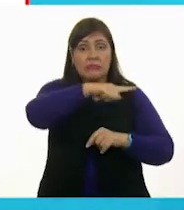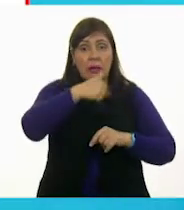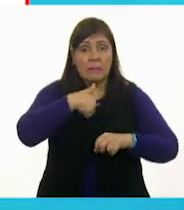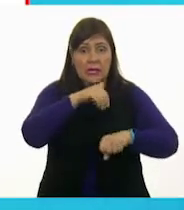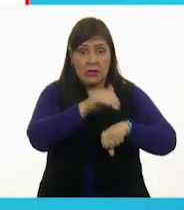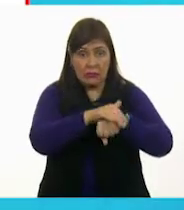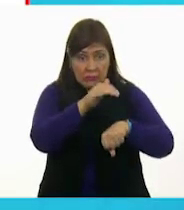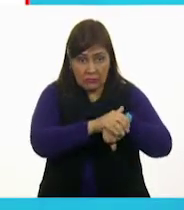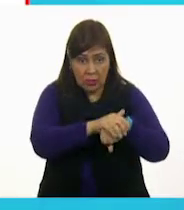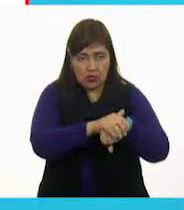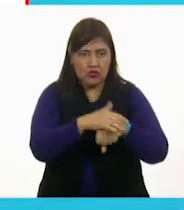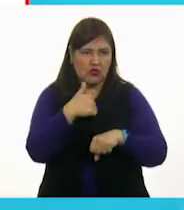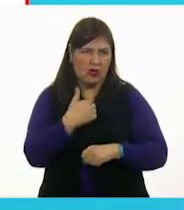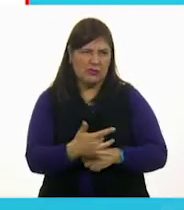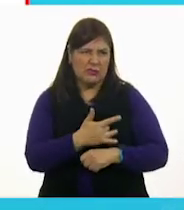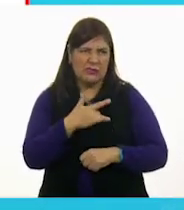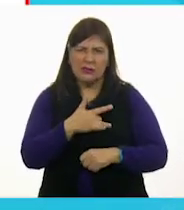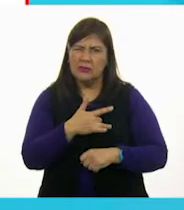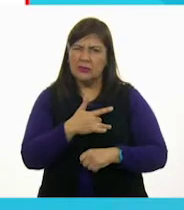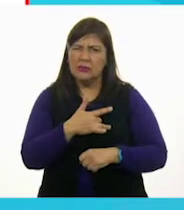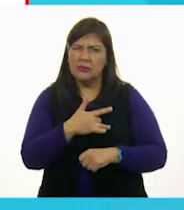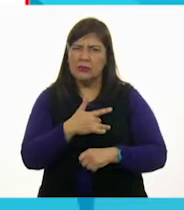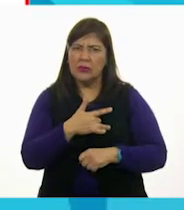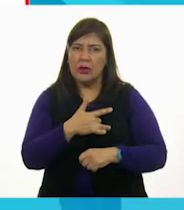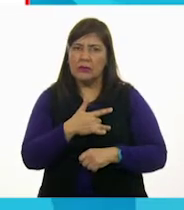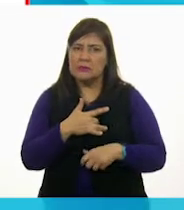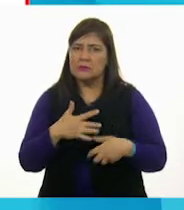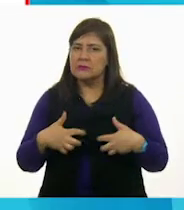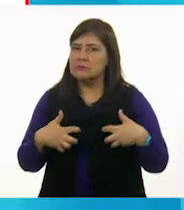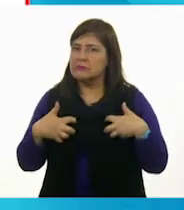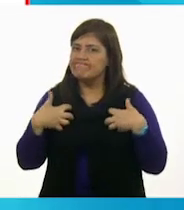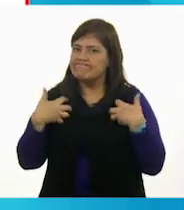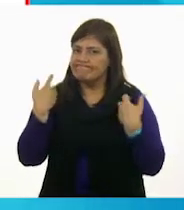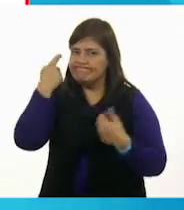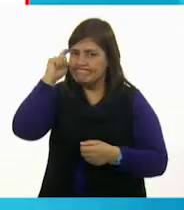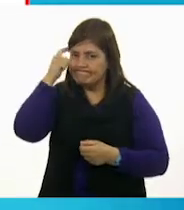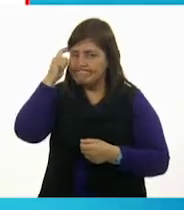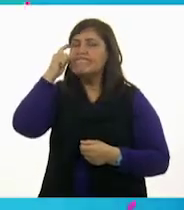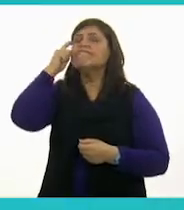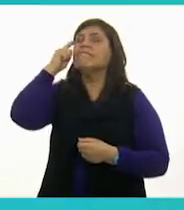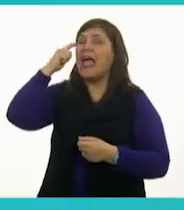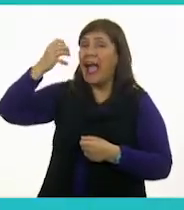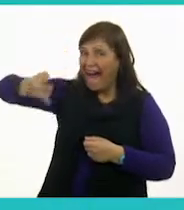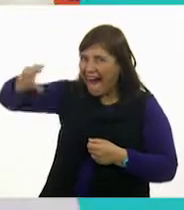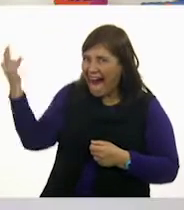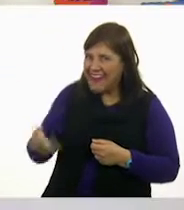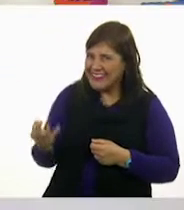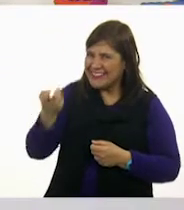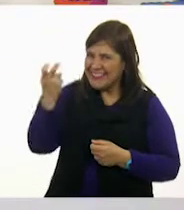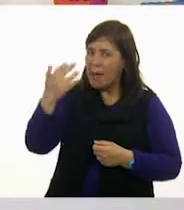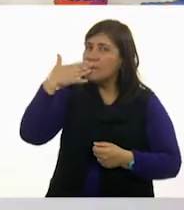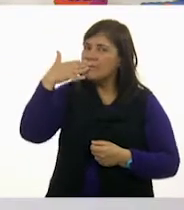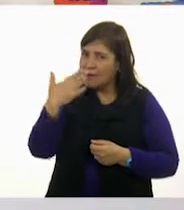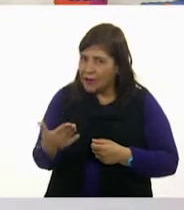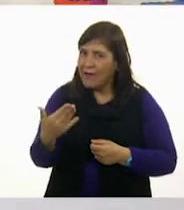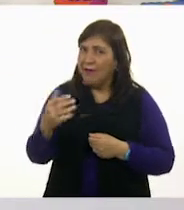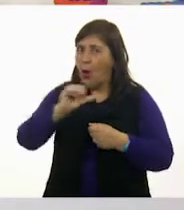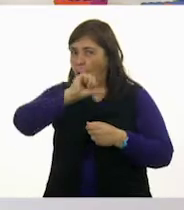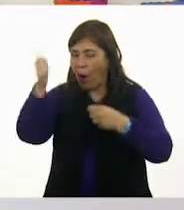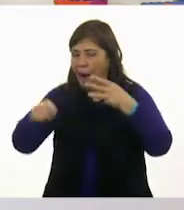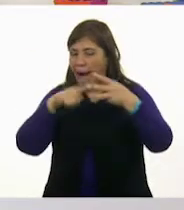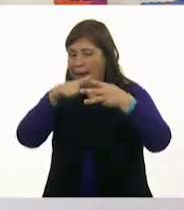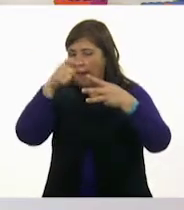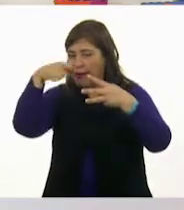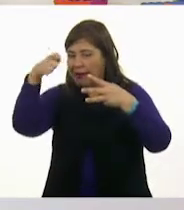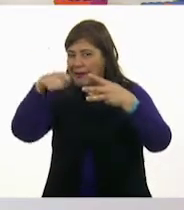yo siento enojo. Correcto. Correcto. Muy bien. Otra buena,